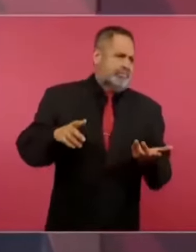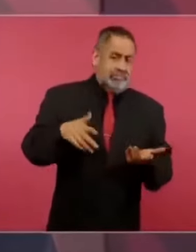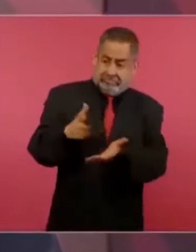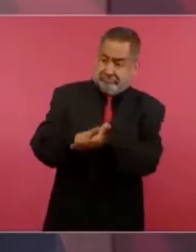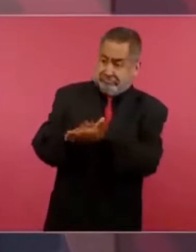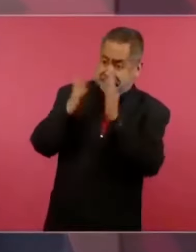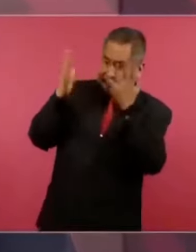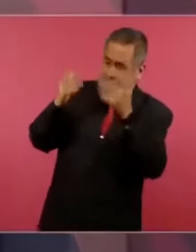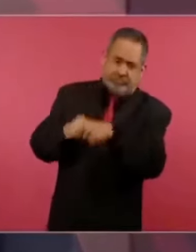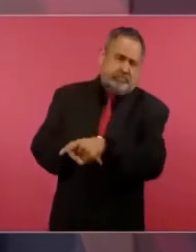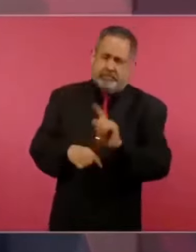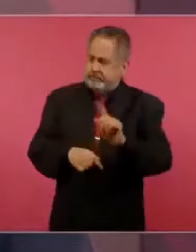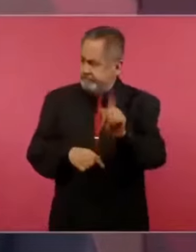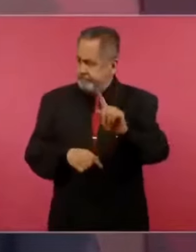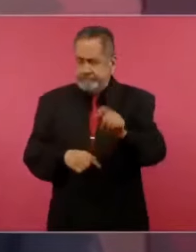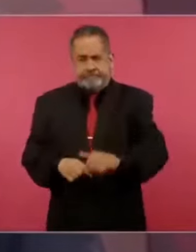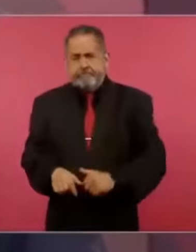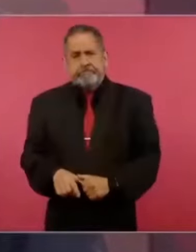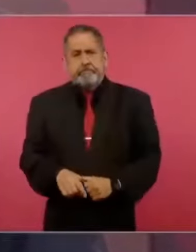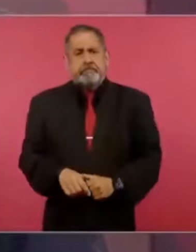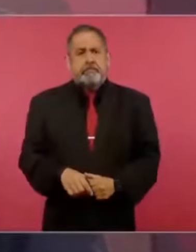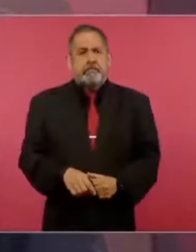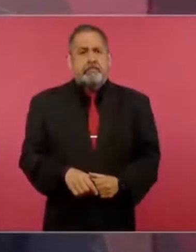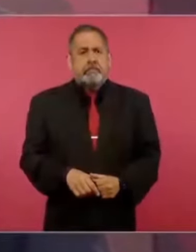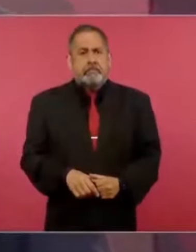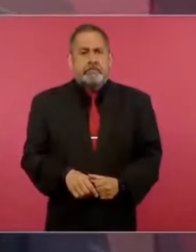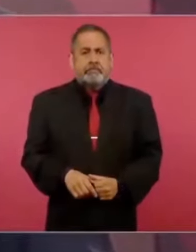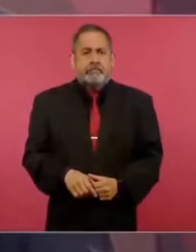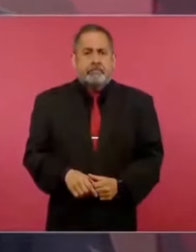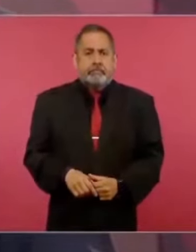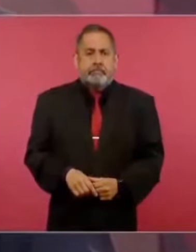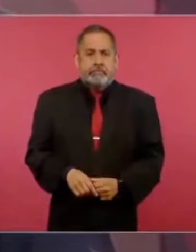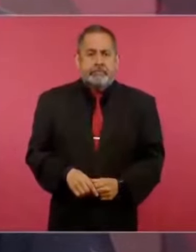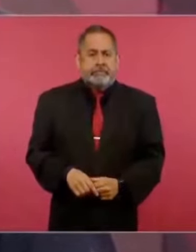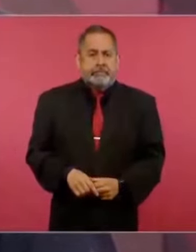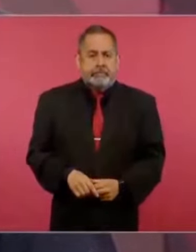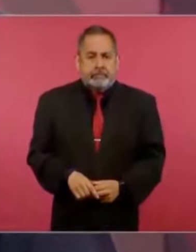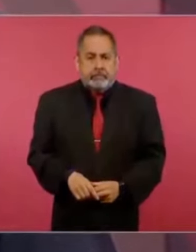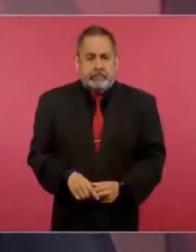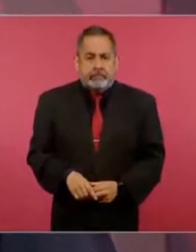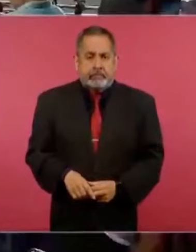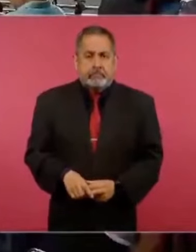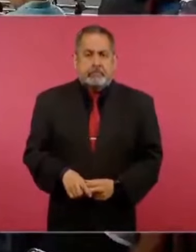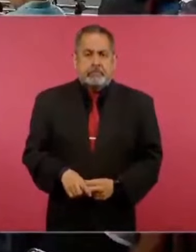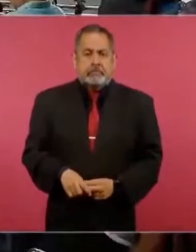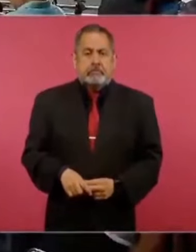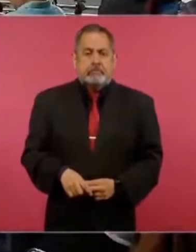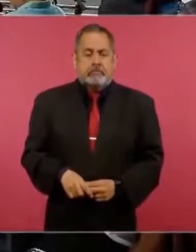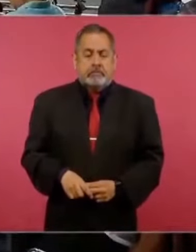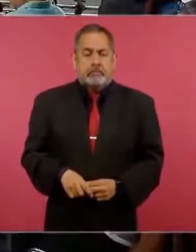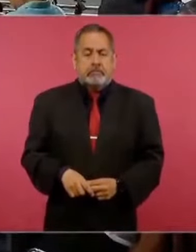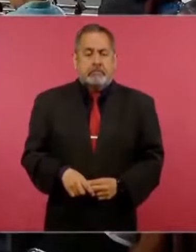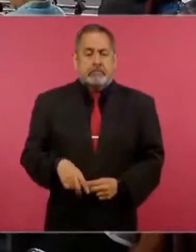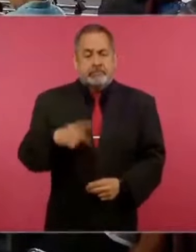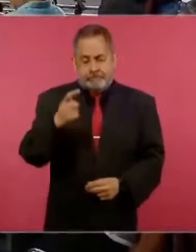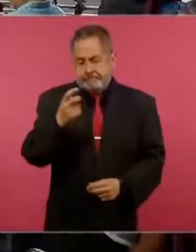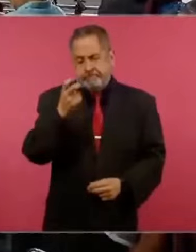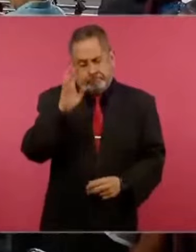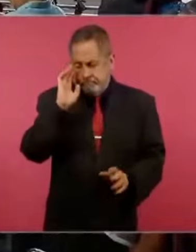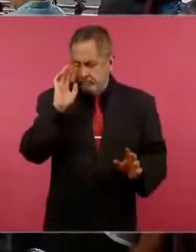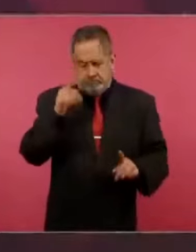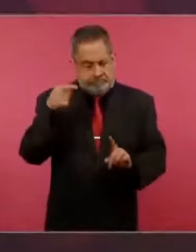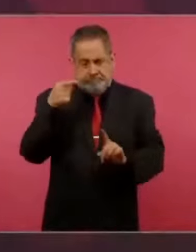aplaudir?, si eso es lo que más